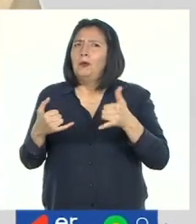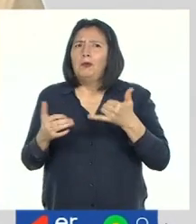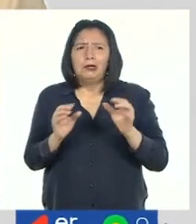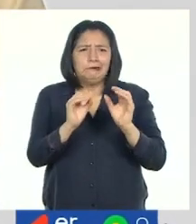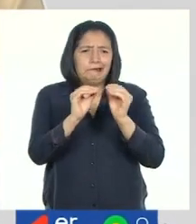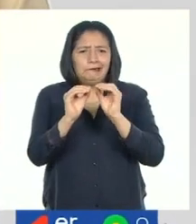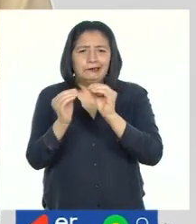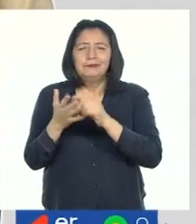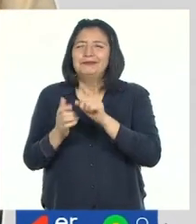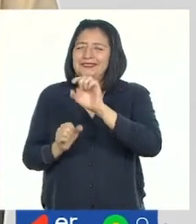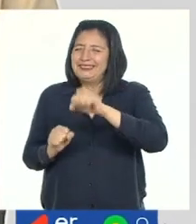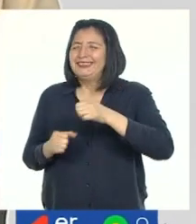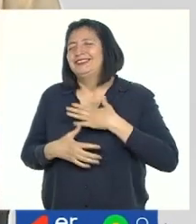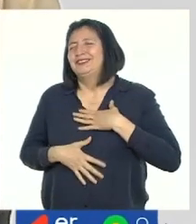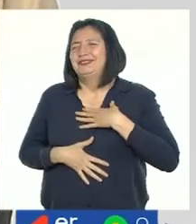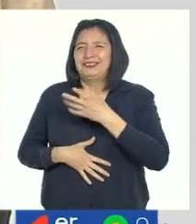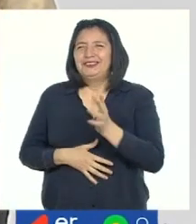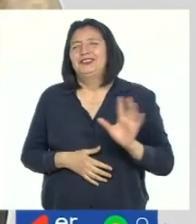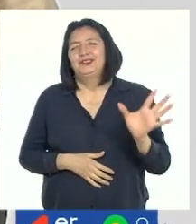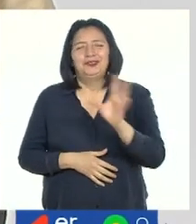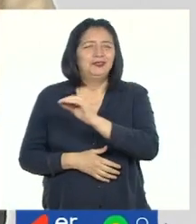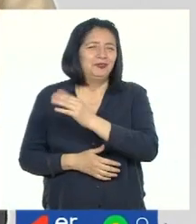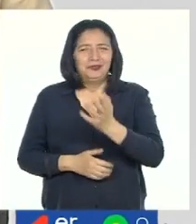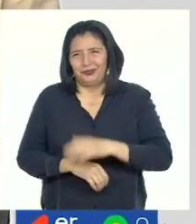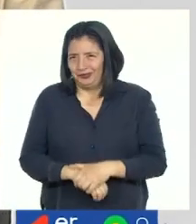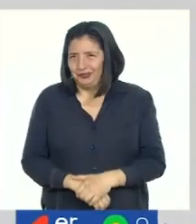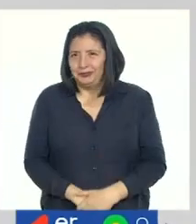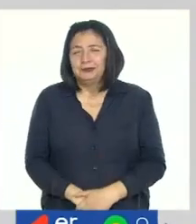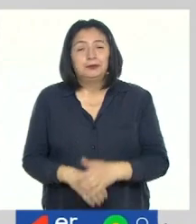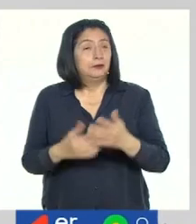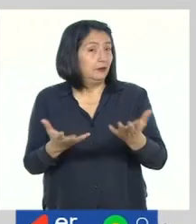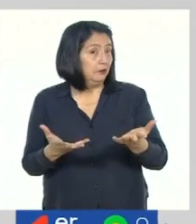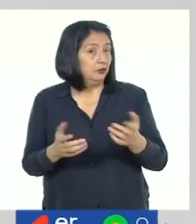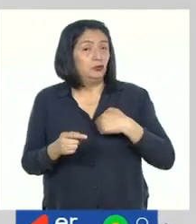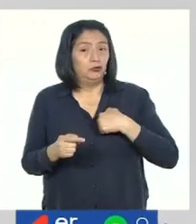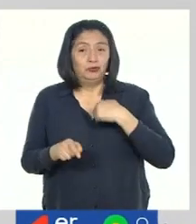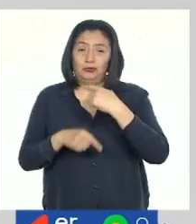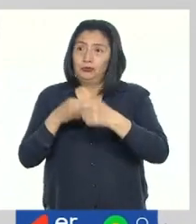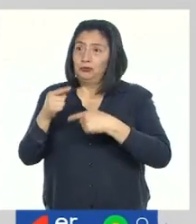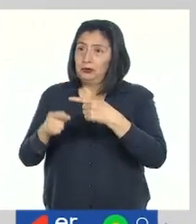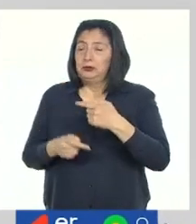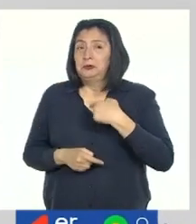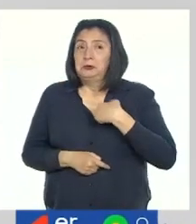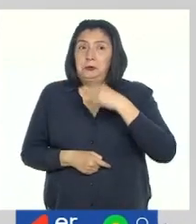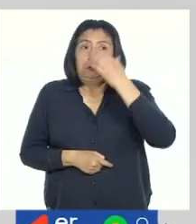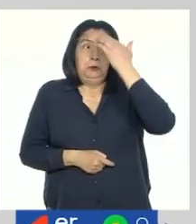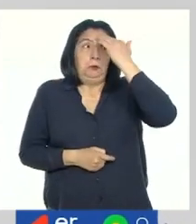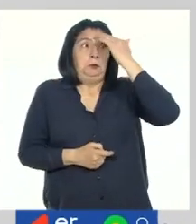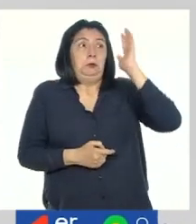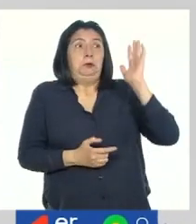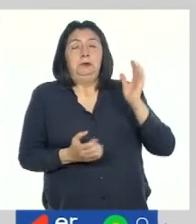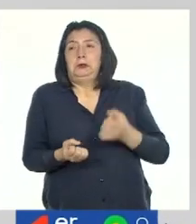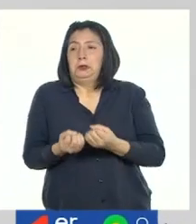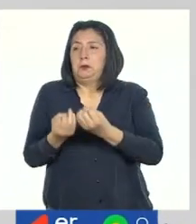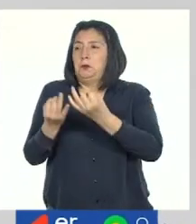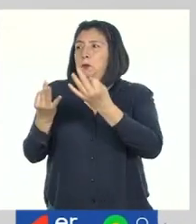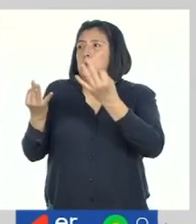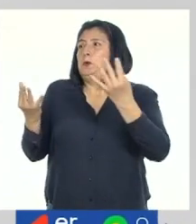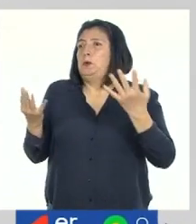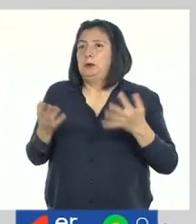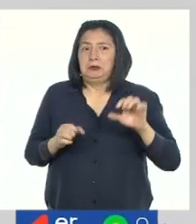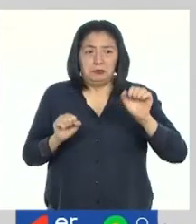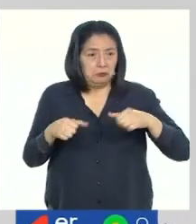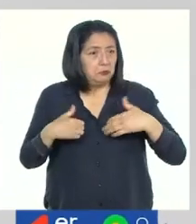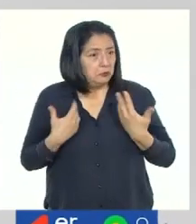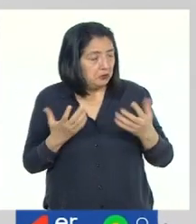gran juego para divertirse con todas y todos. Les cuento que yo no sabía cuántas cosas se